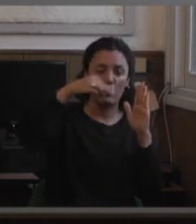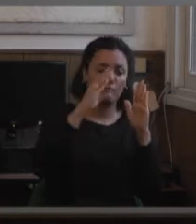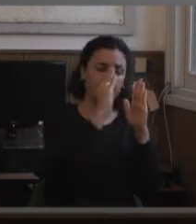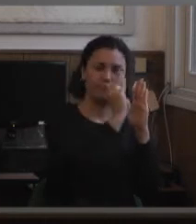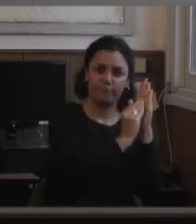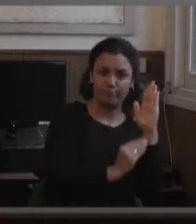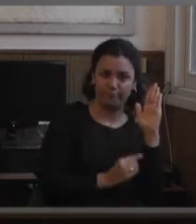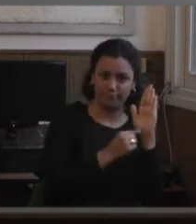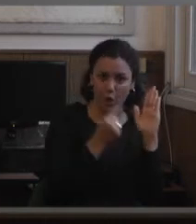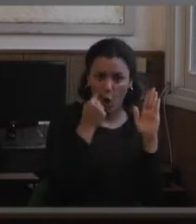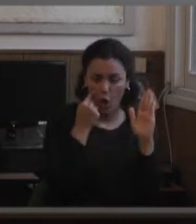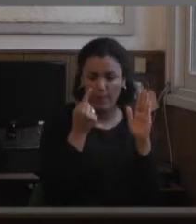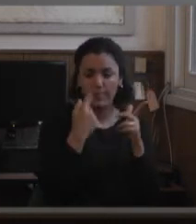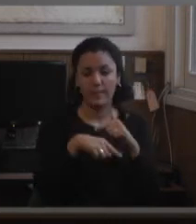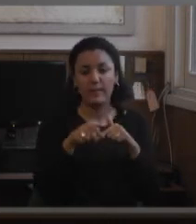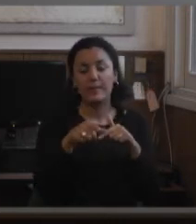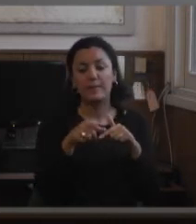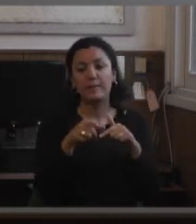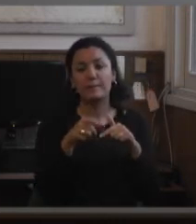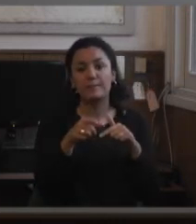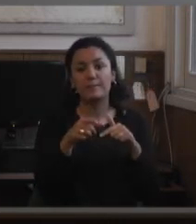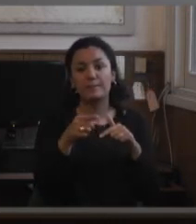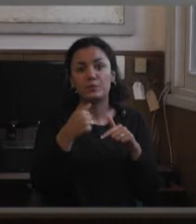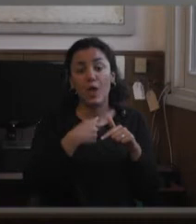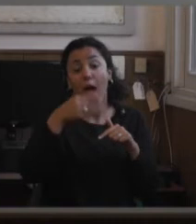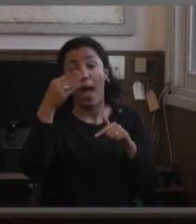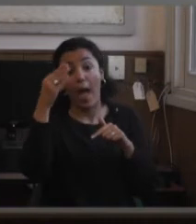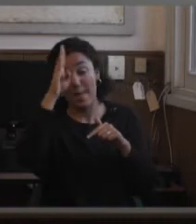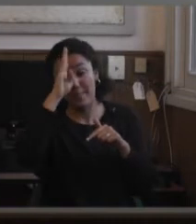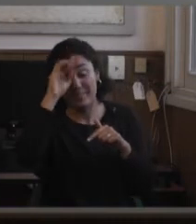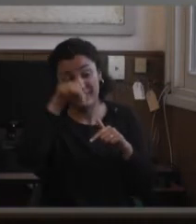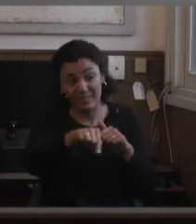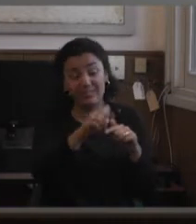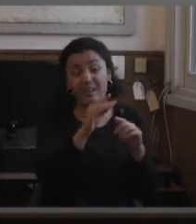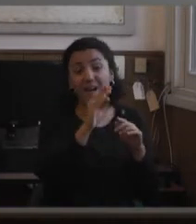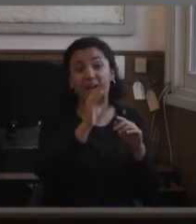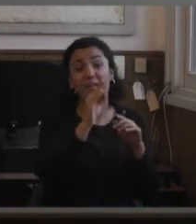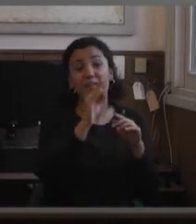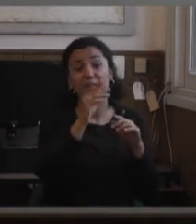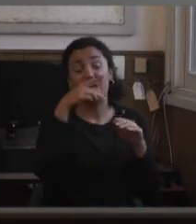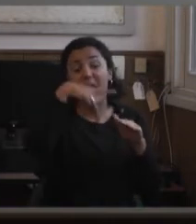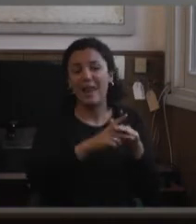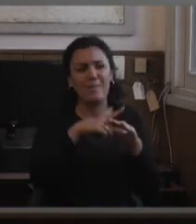convención, y después aprendí que la convención realmente fue un instrumento muy válido, primero porque fue hecha por personas con